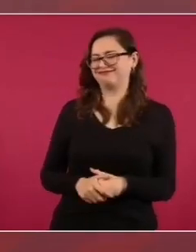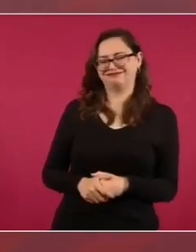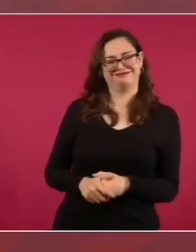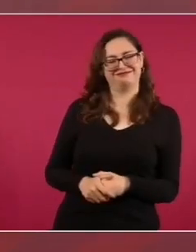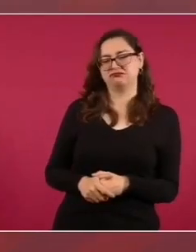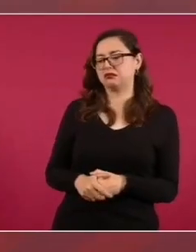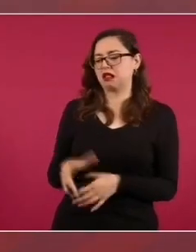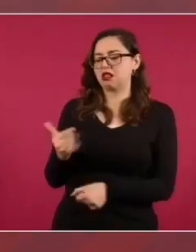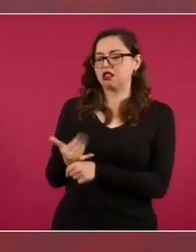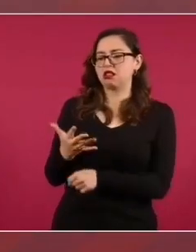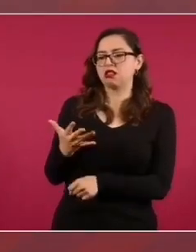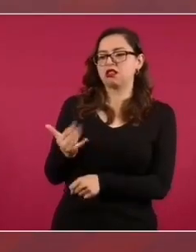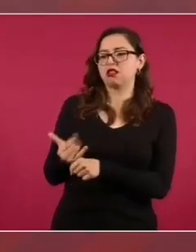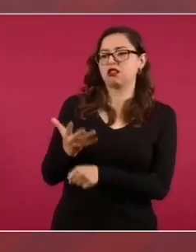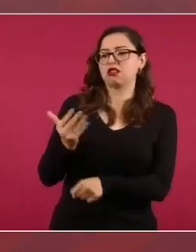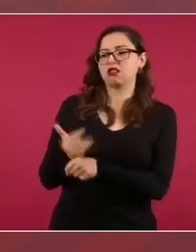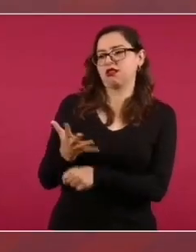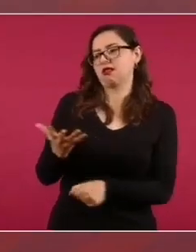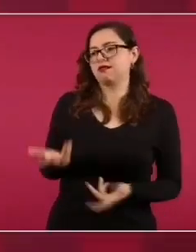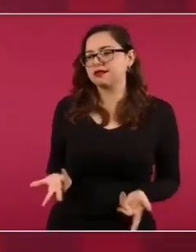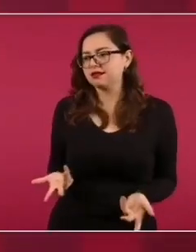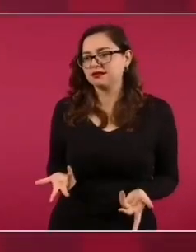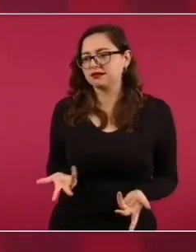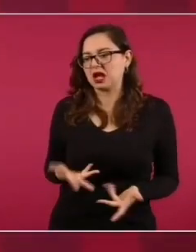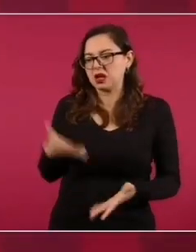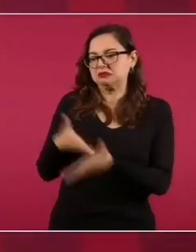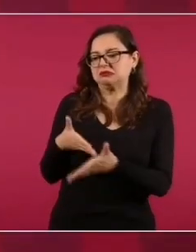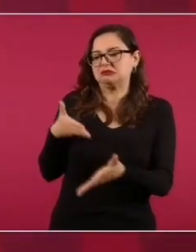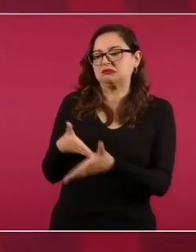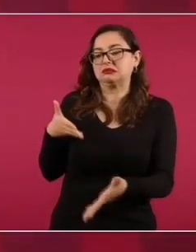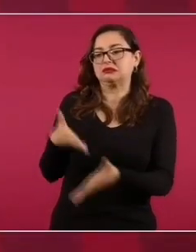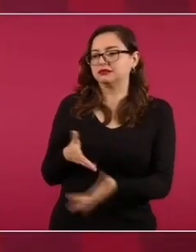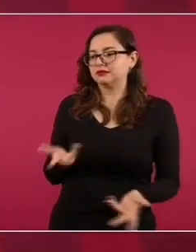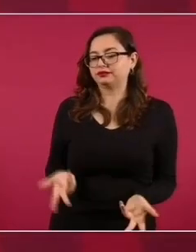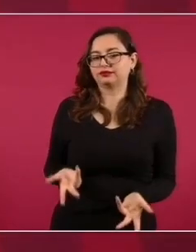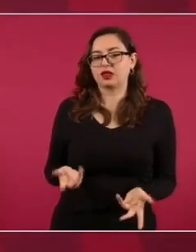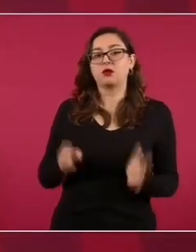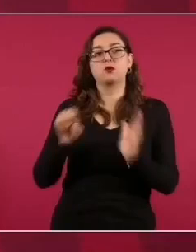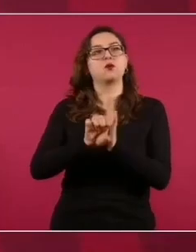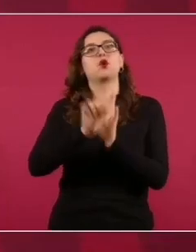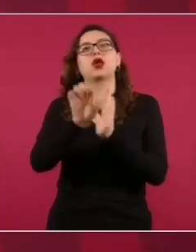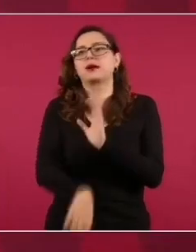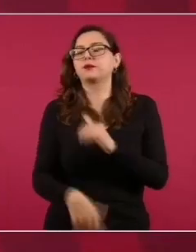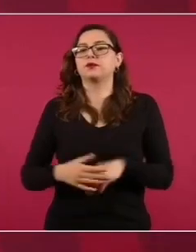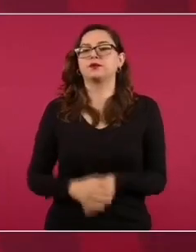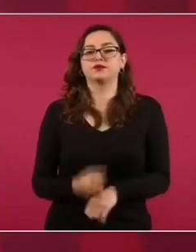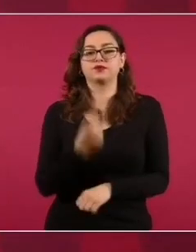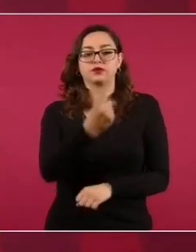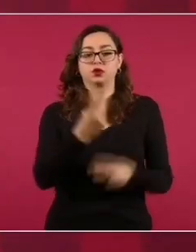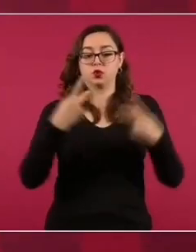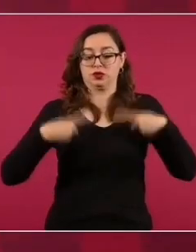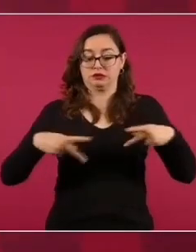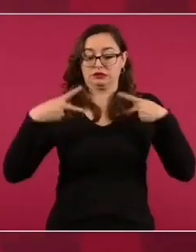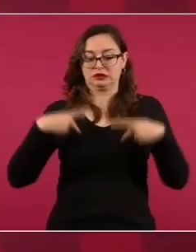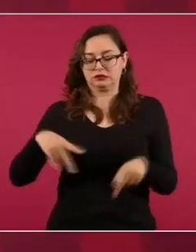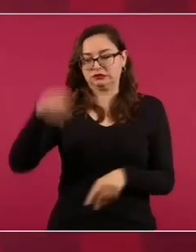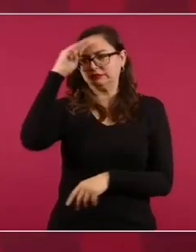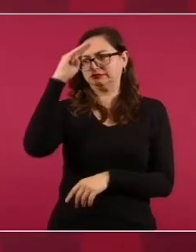Porque si alguien quería importar pavos para este